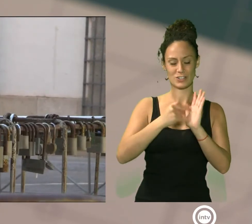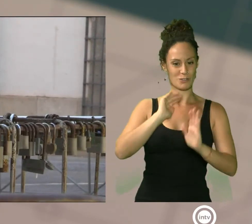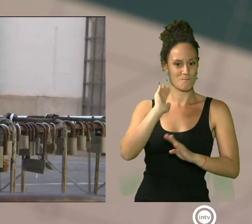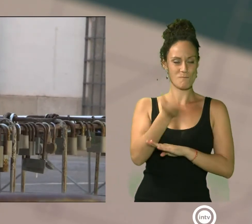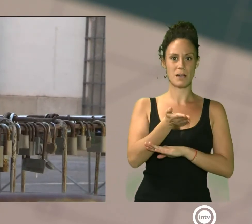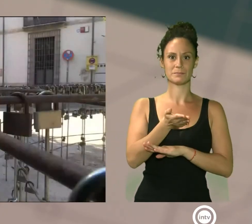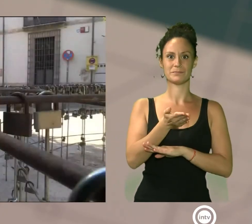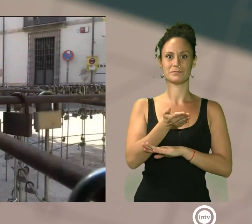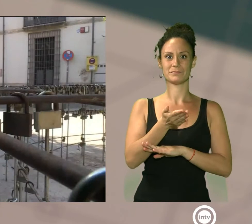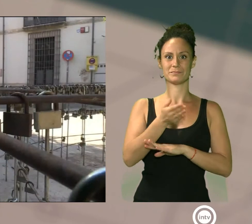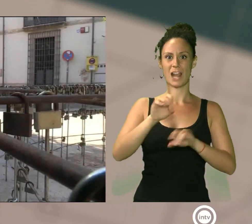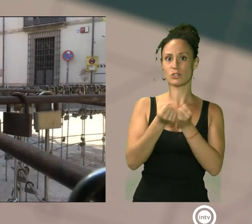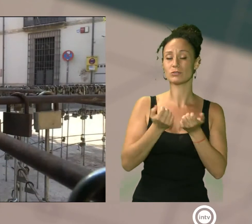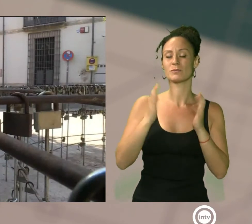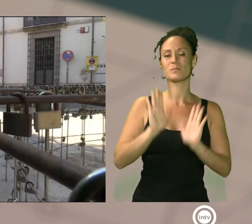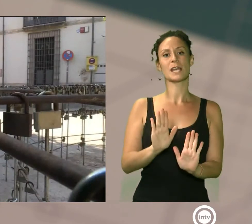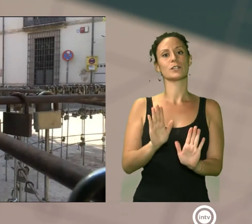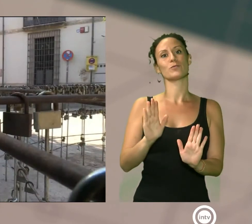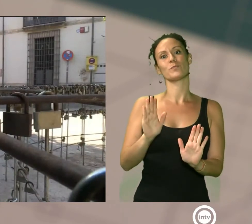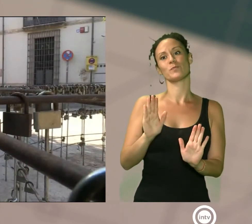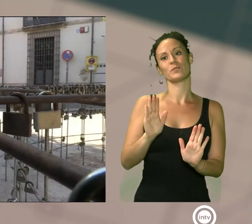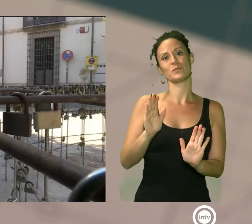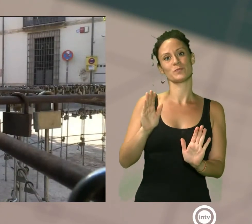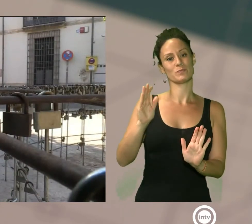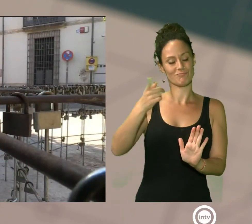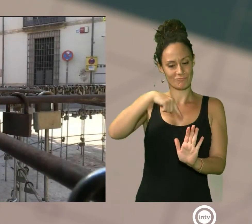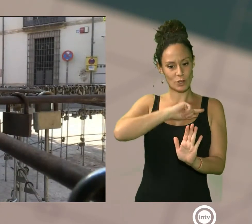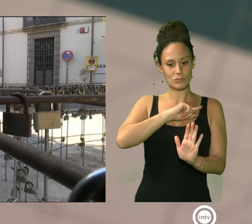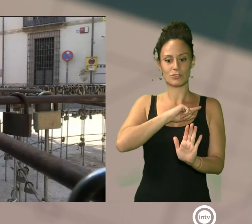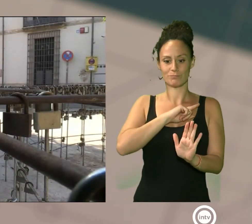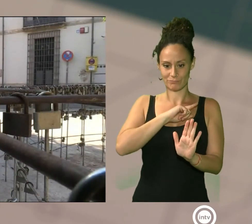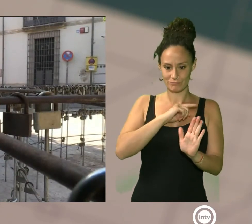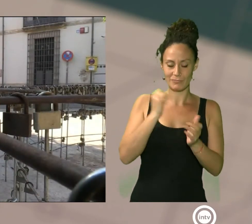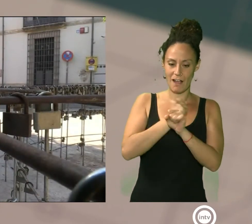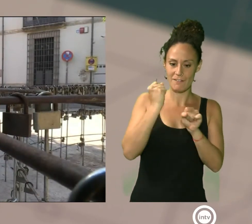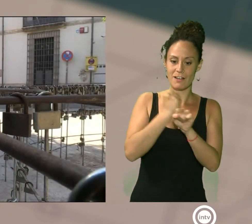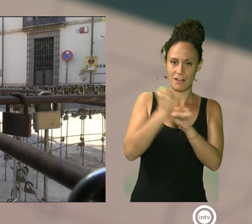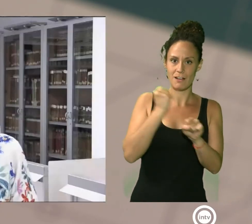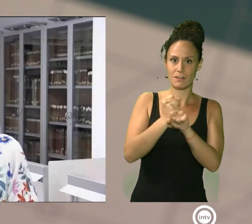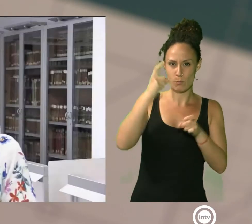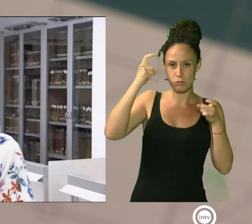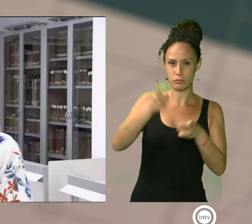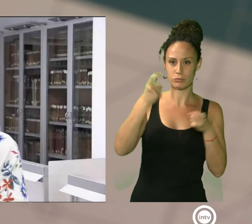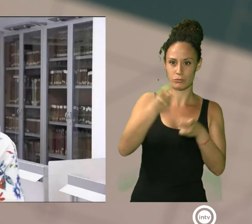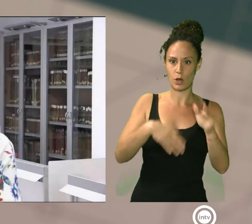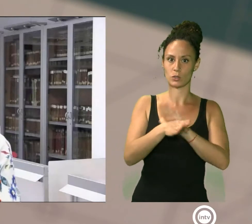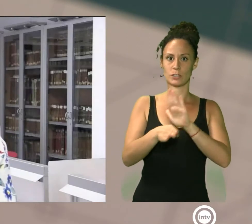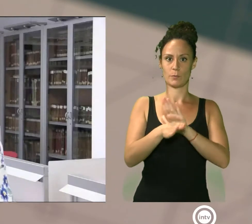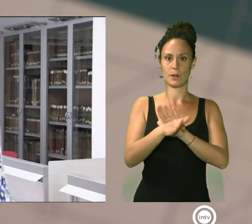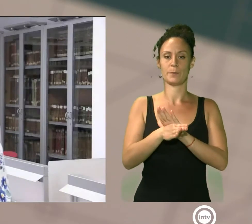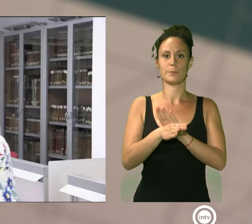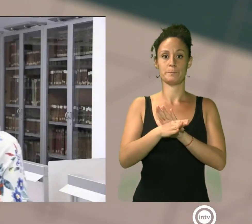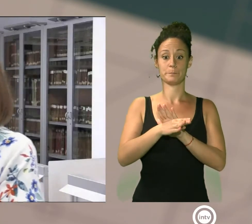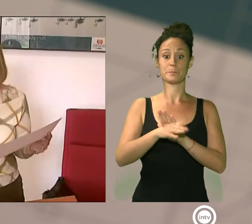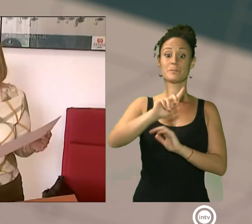en eso nos hallamos y trabajaremos incansablemente. El programa continuó con una